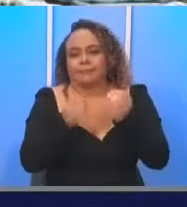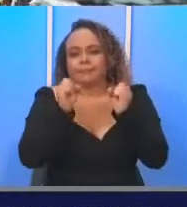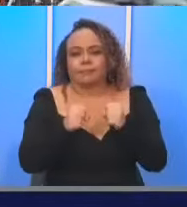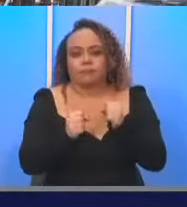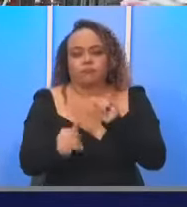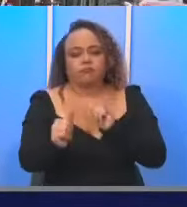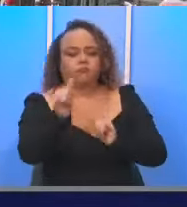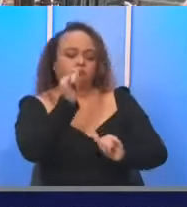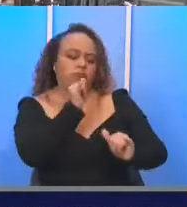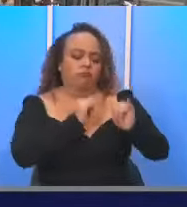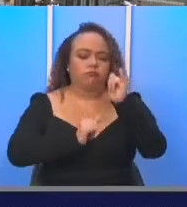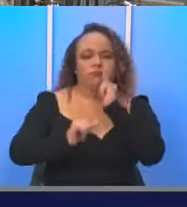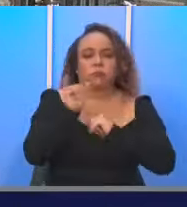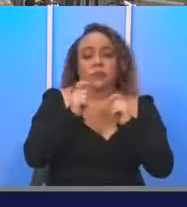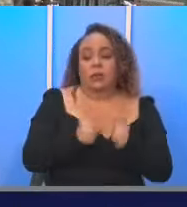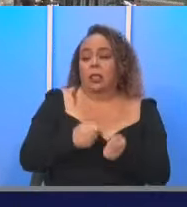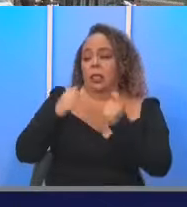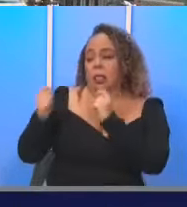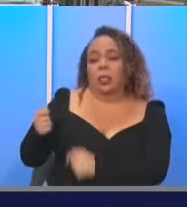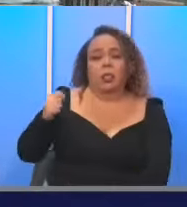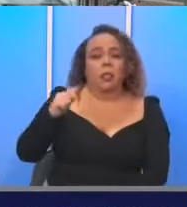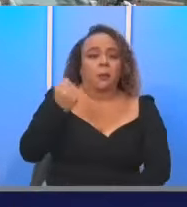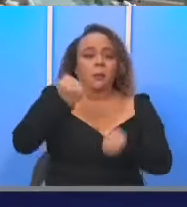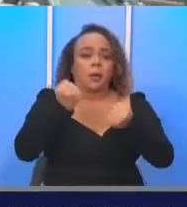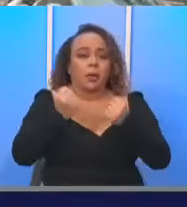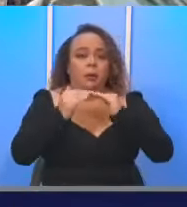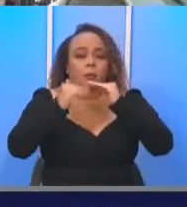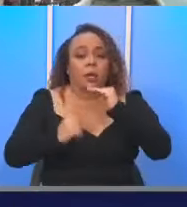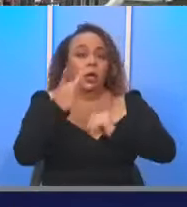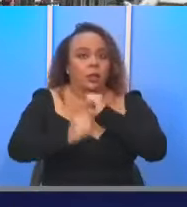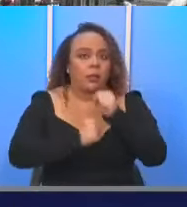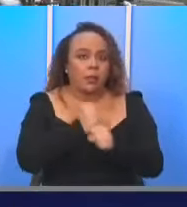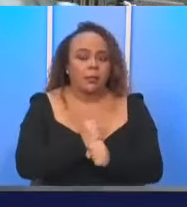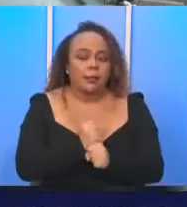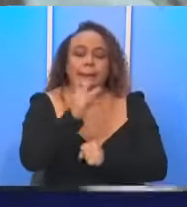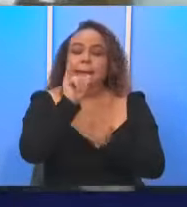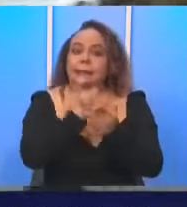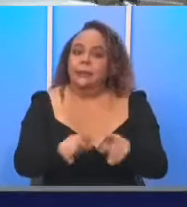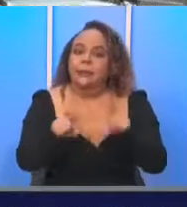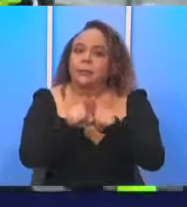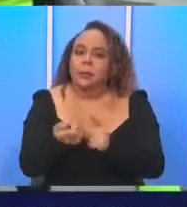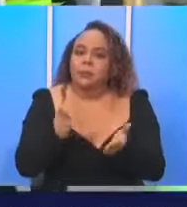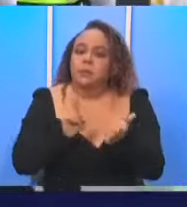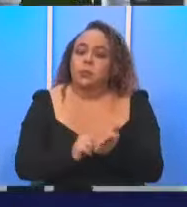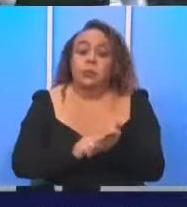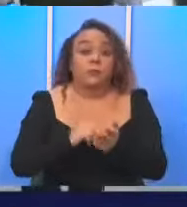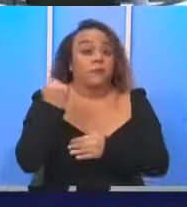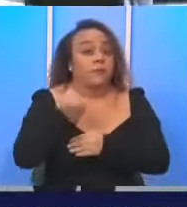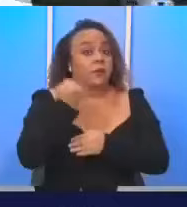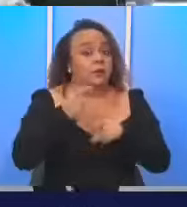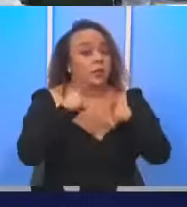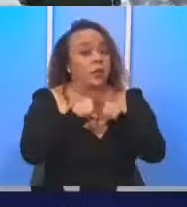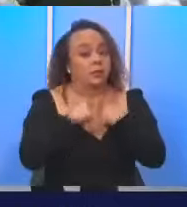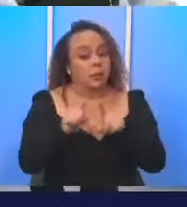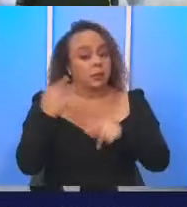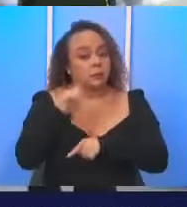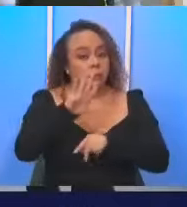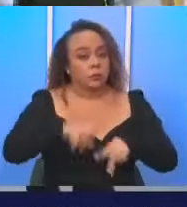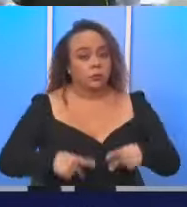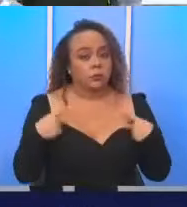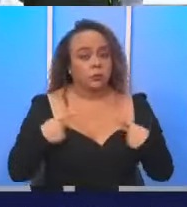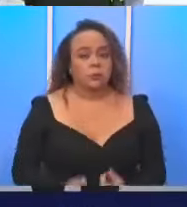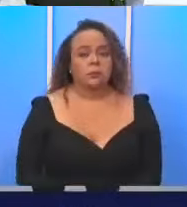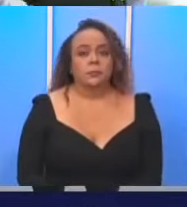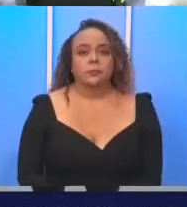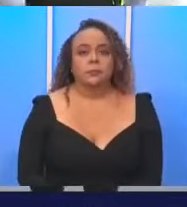pasar de tragos y cederle el vehículo a un menor de edad, que esto también implicaría una multa importante, además de poner en riesgo sus vidas.